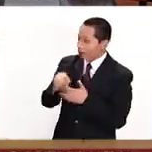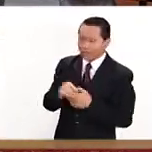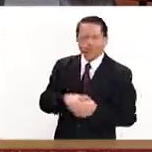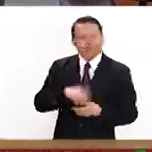Muchas gracias.